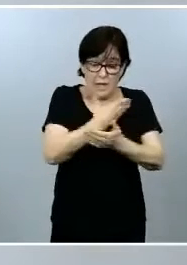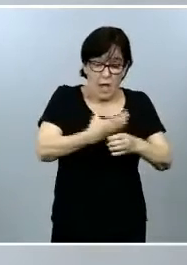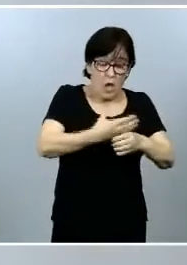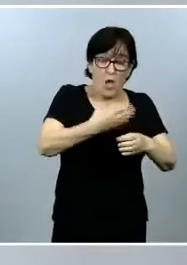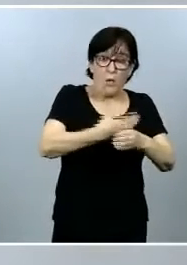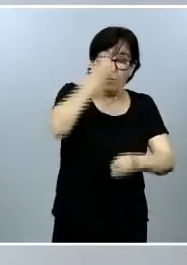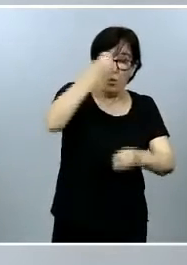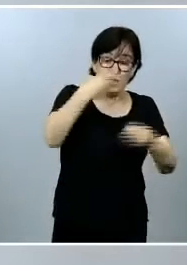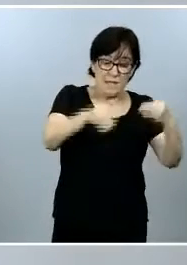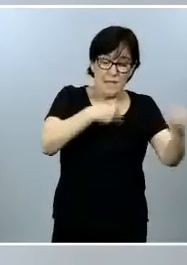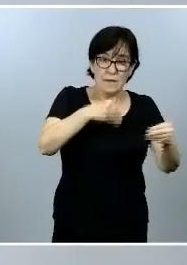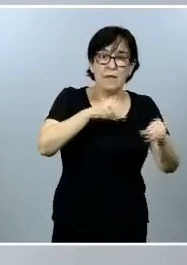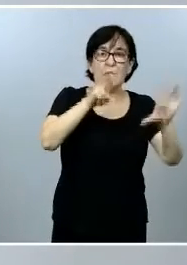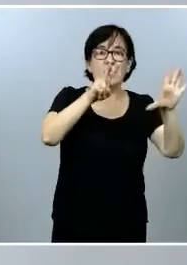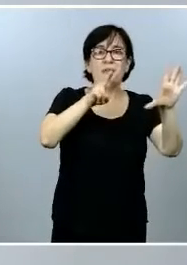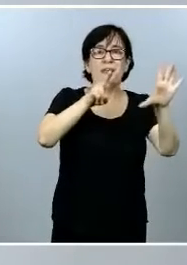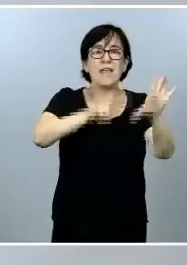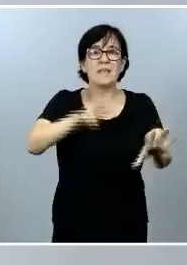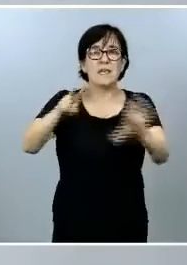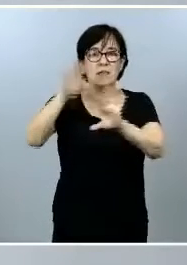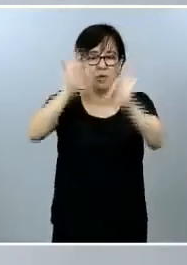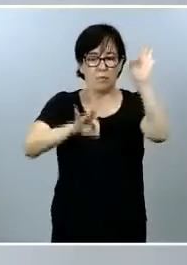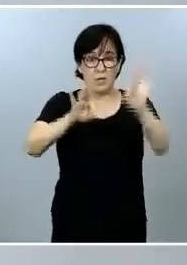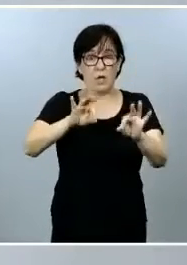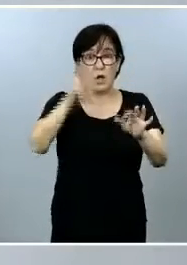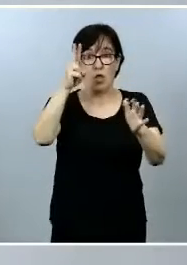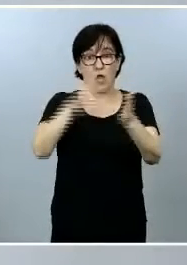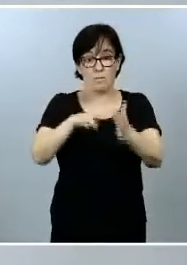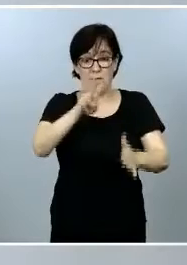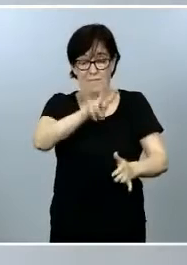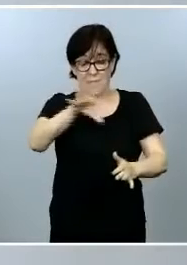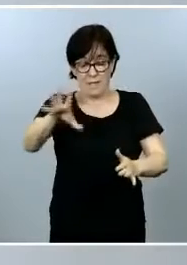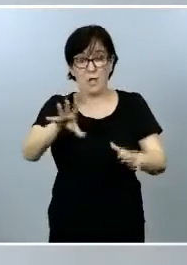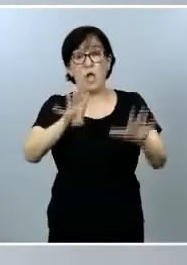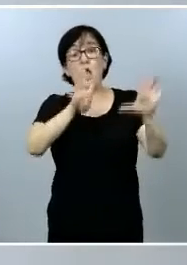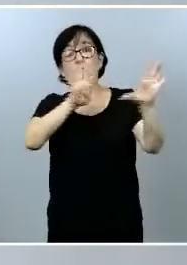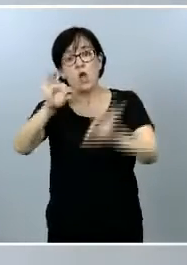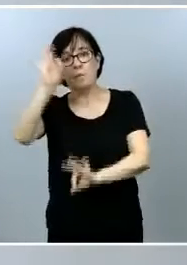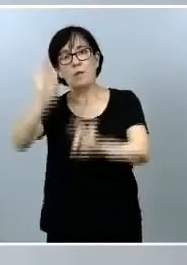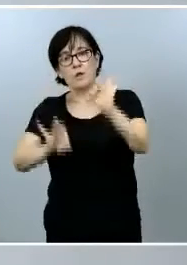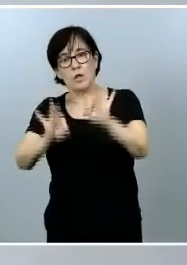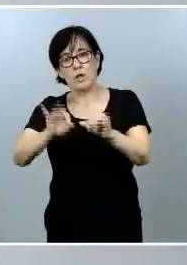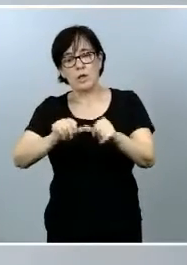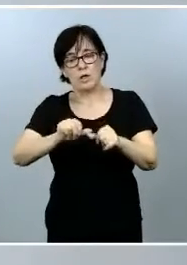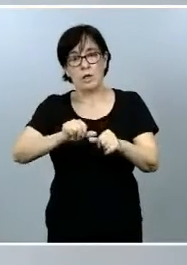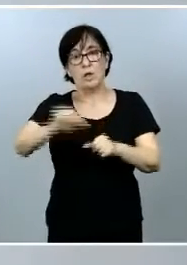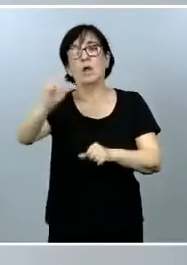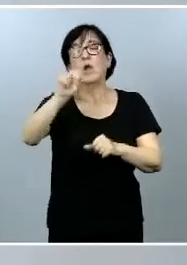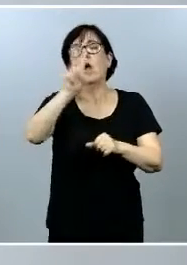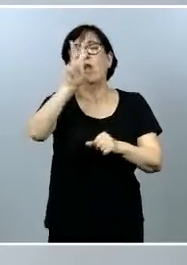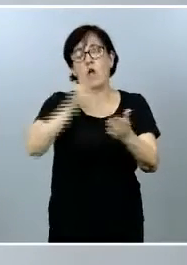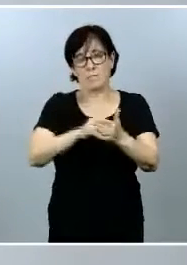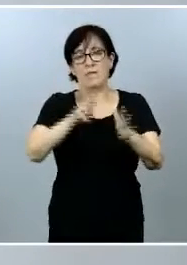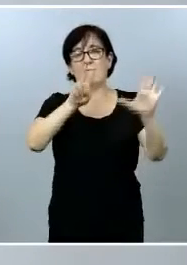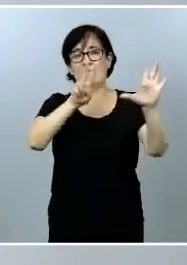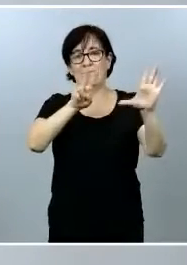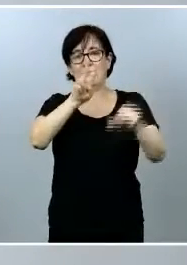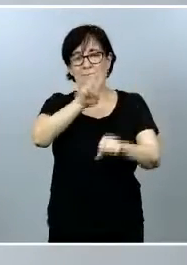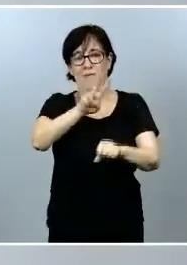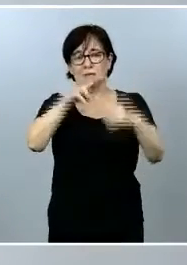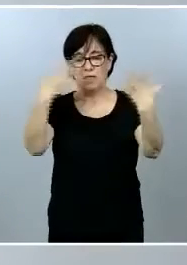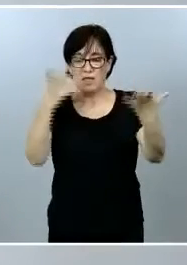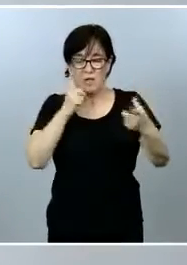a un 77% en el año 2025 y un 90% en el año 2029. Y los recipientes